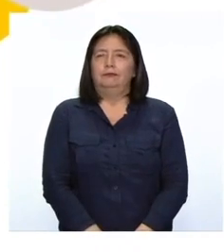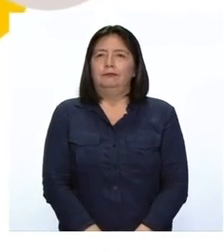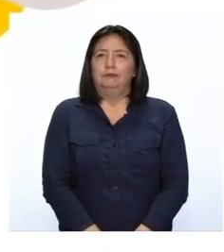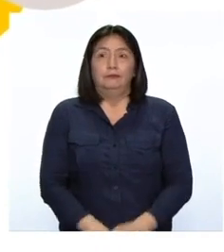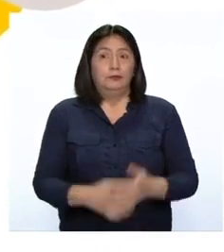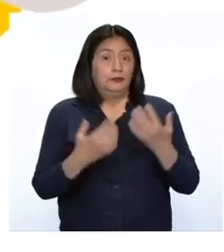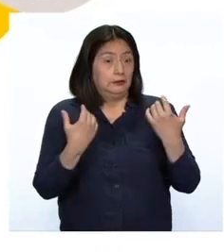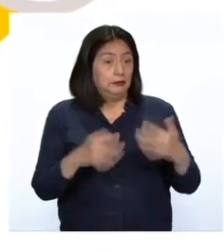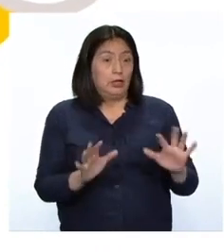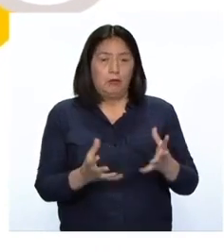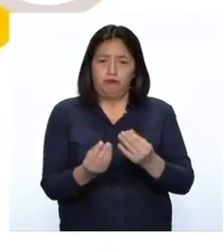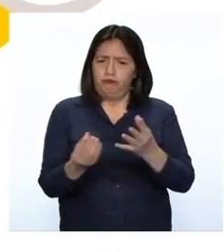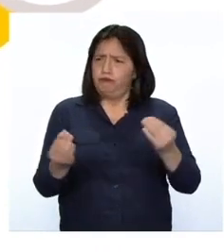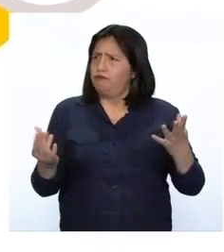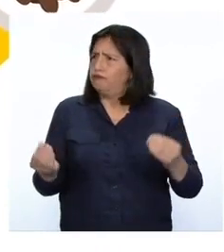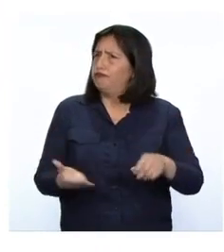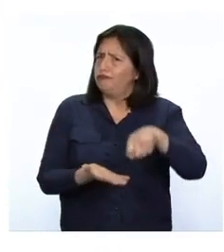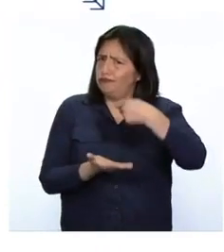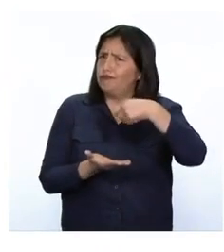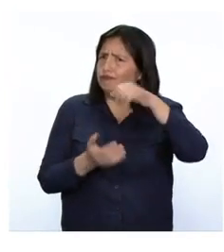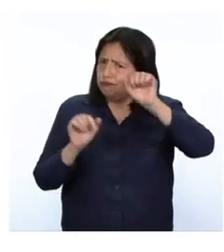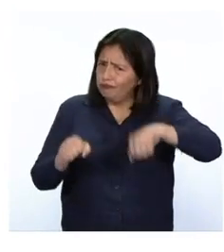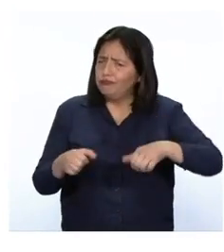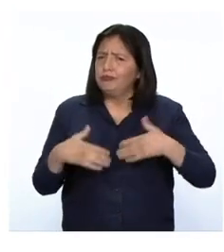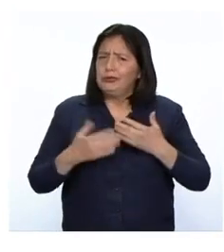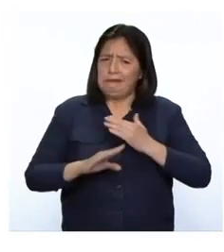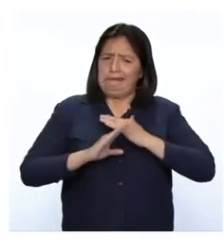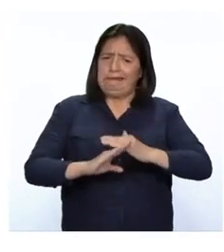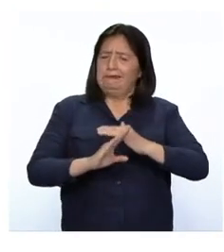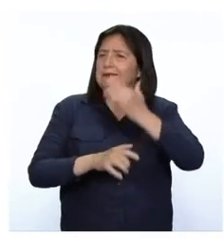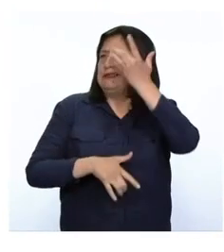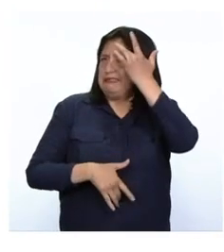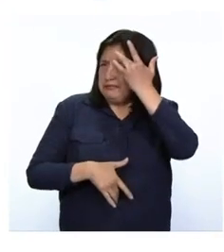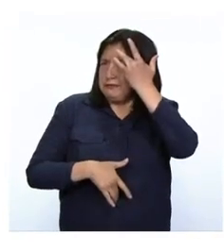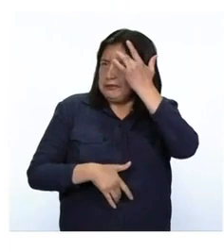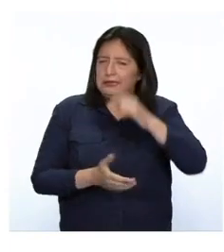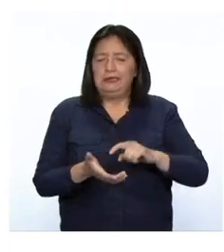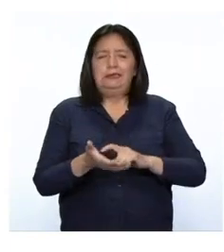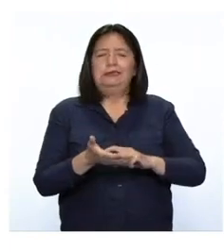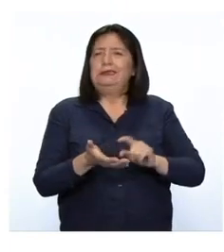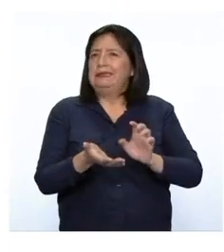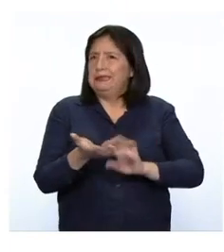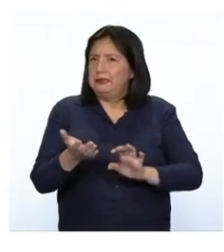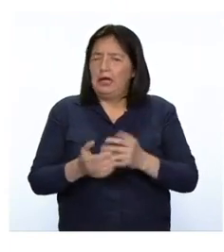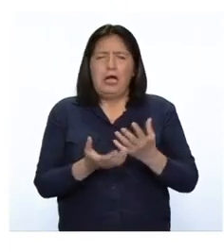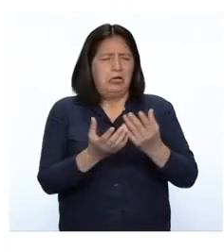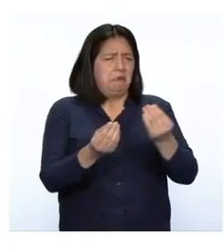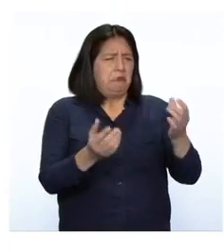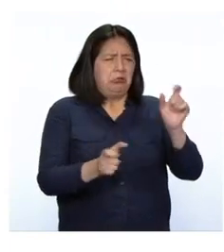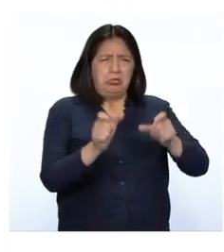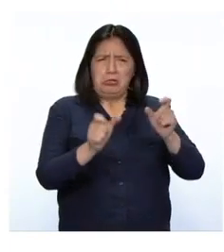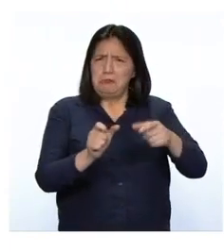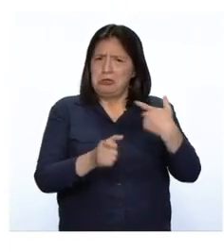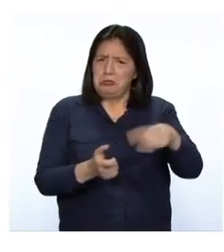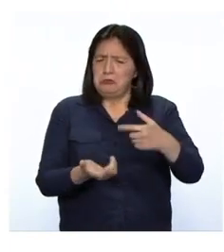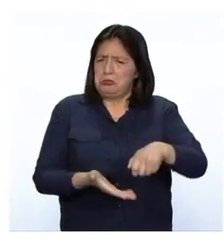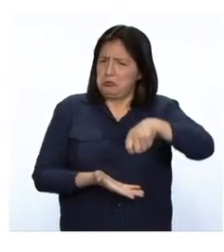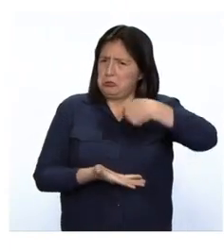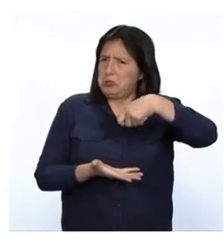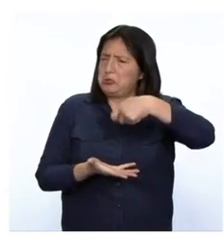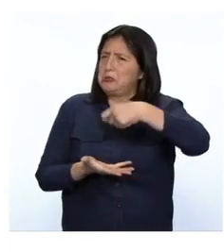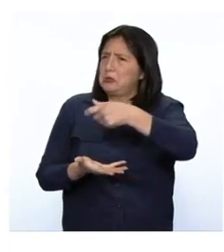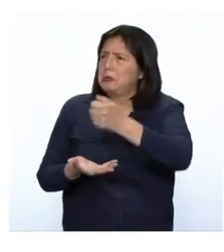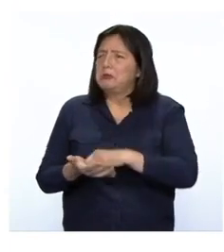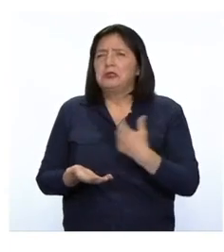Tenemos muchos alimentos que podemos consumir para prevenir la anemia. Además, existen muchas personas que con estos alimentos